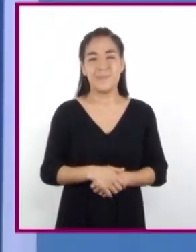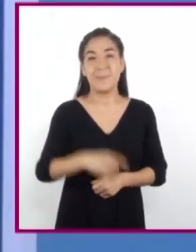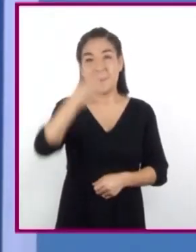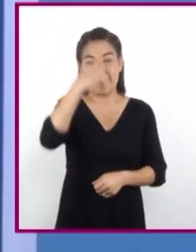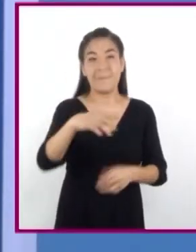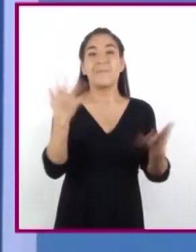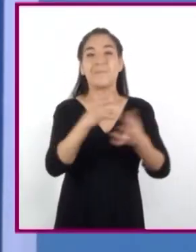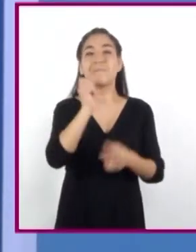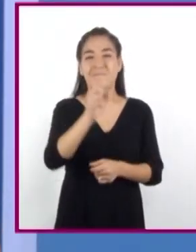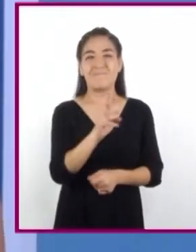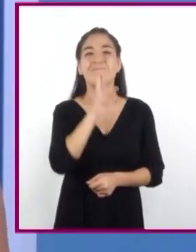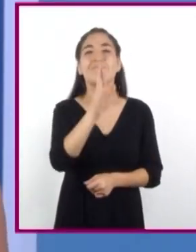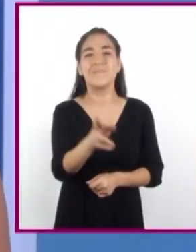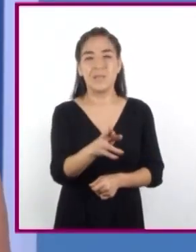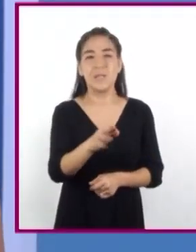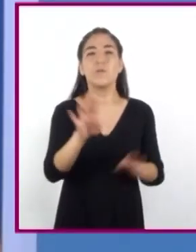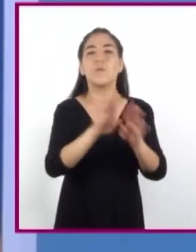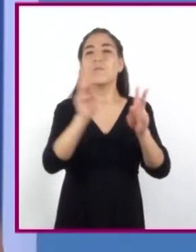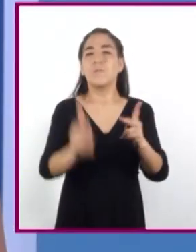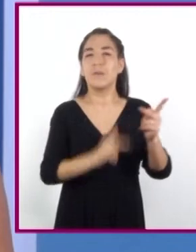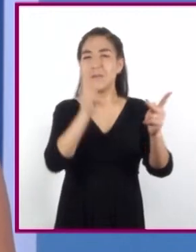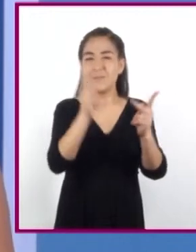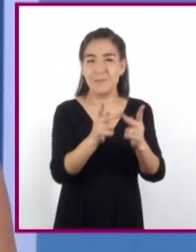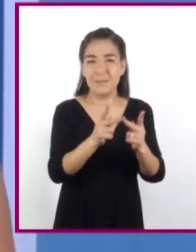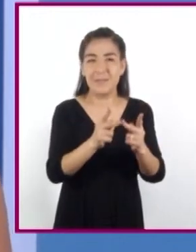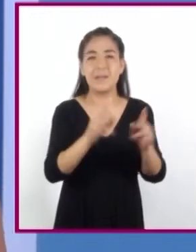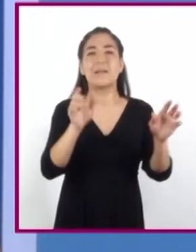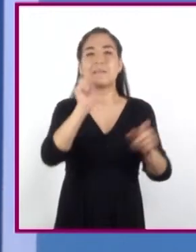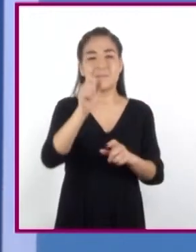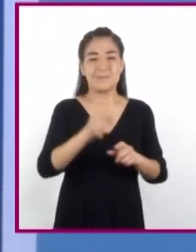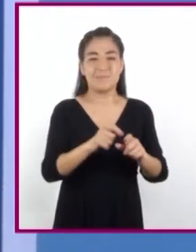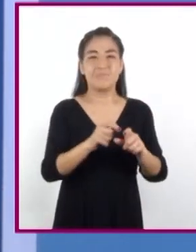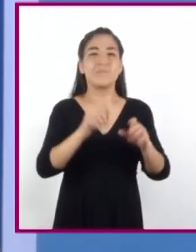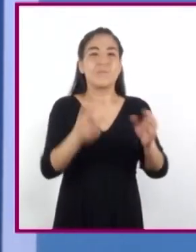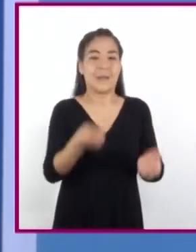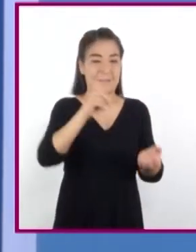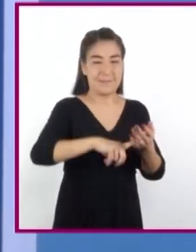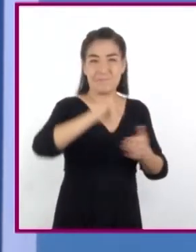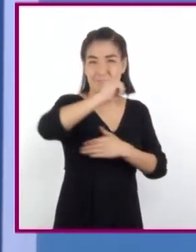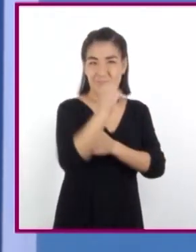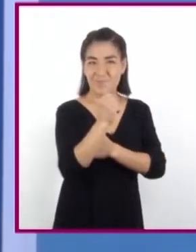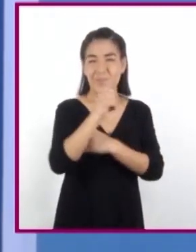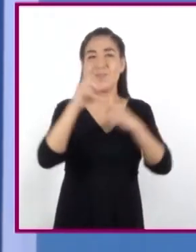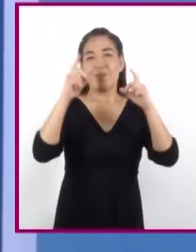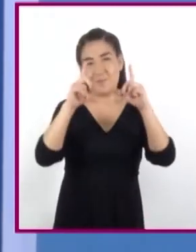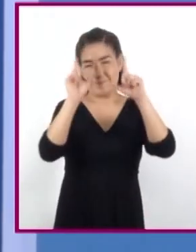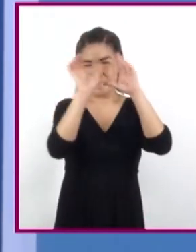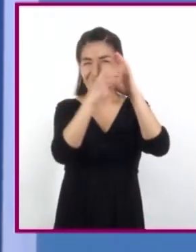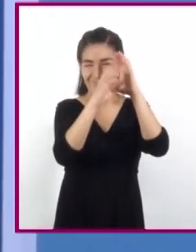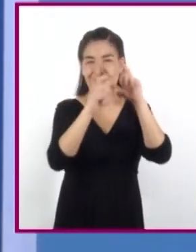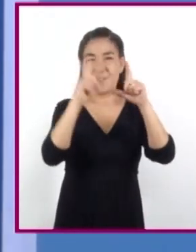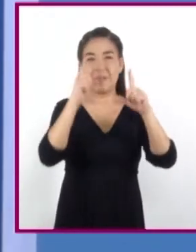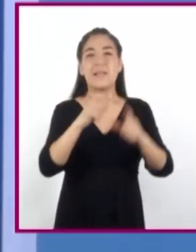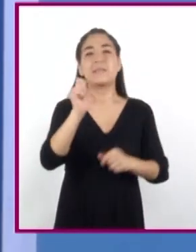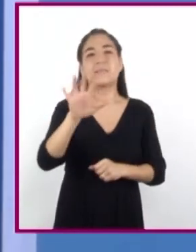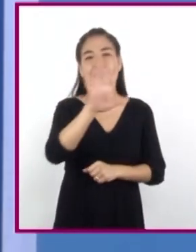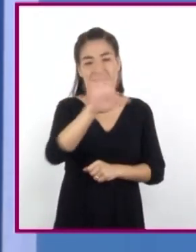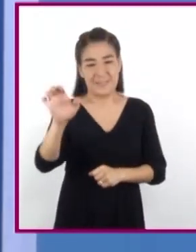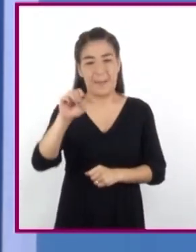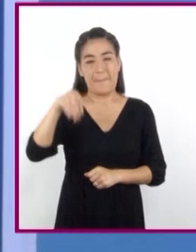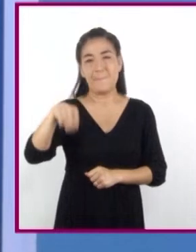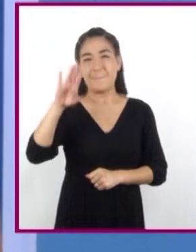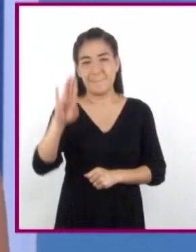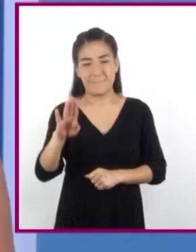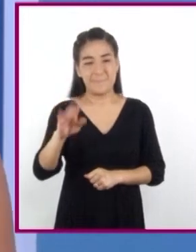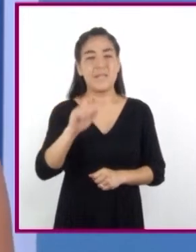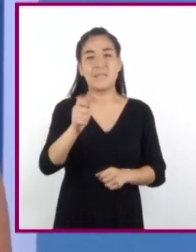resultado, podemos hacer una comparación entre el tamaño total de almacenamiento, que son 500 MB, entre